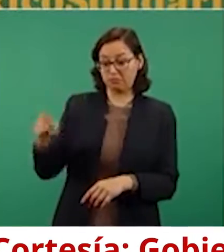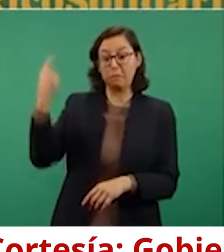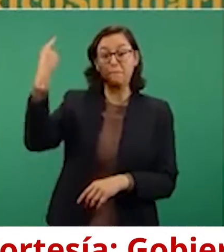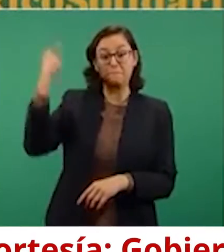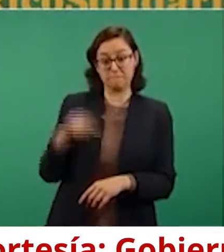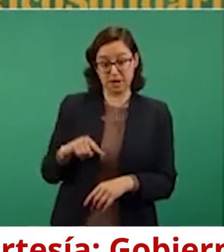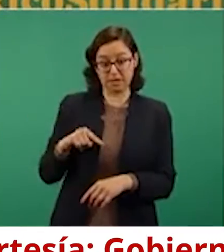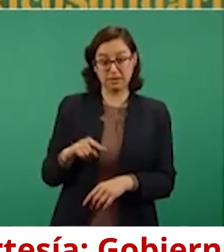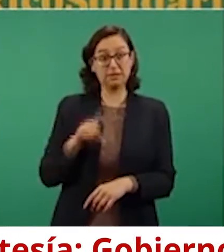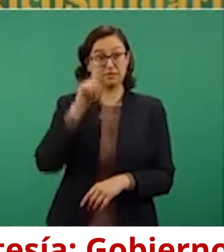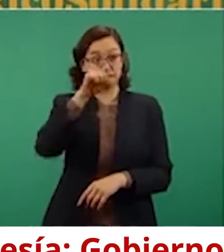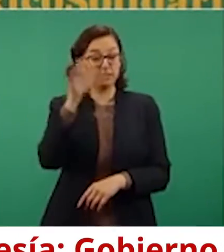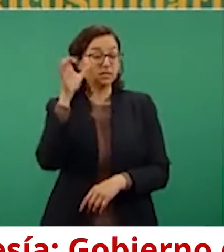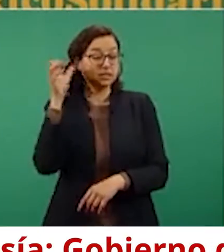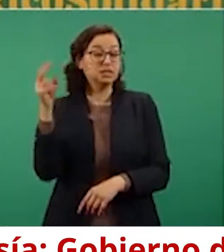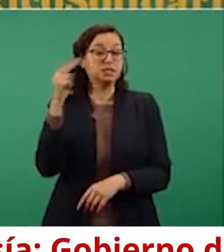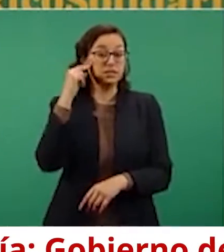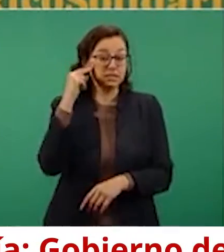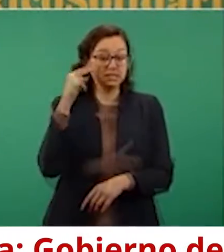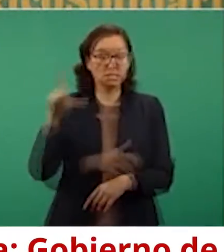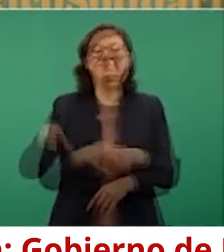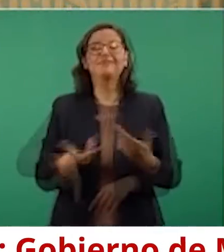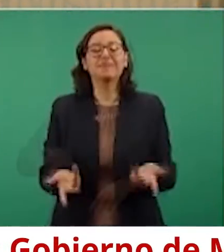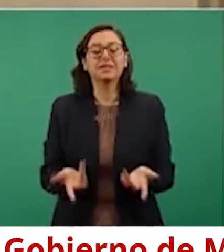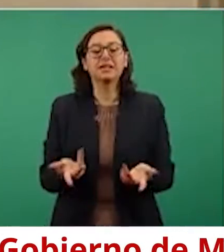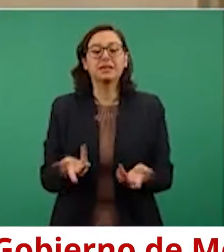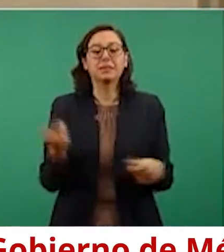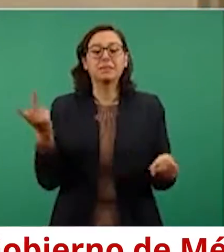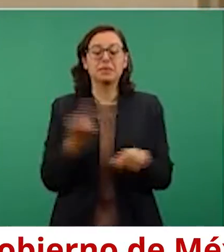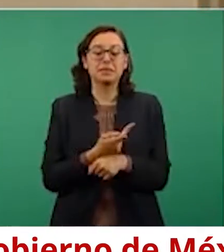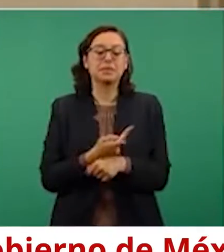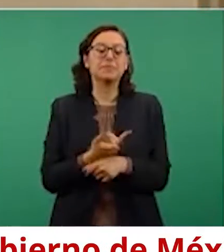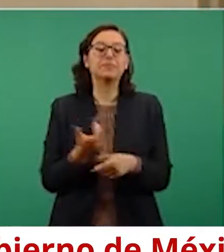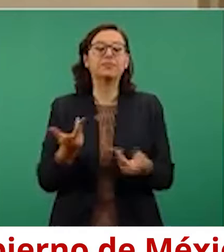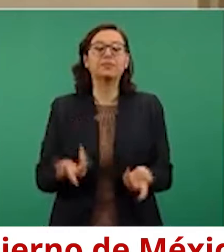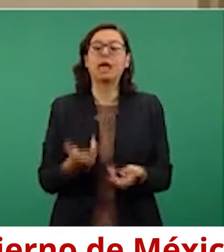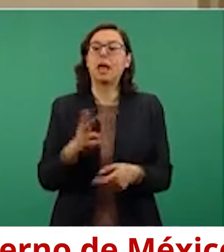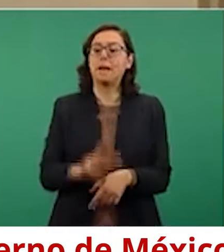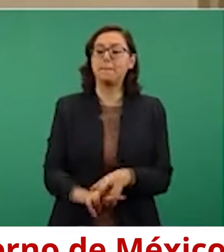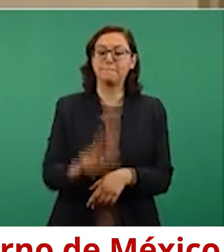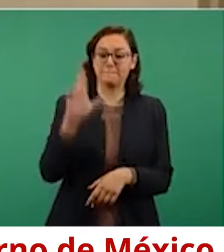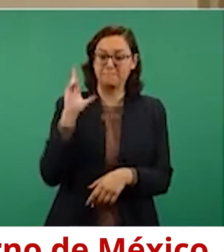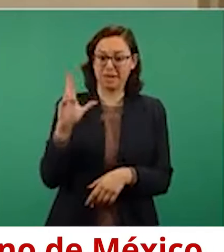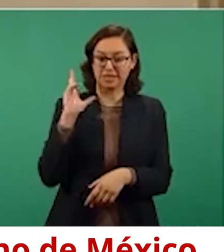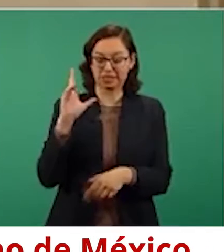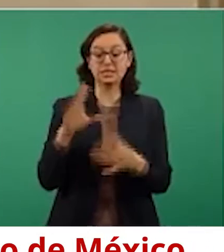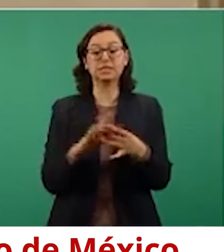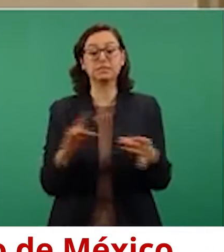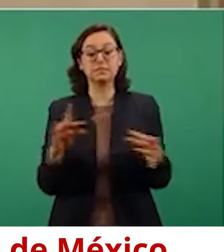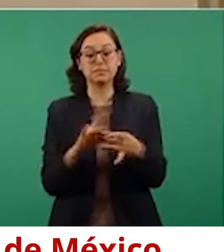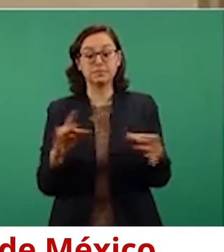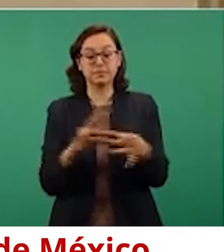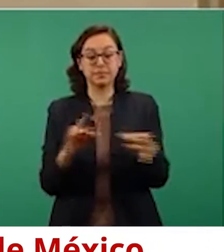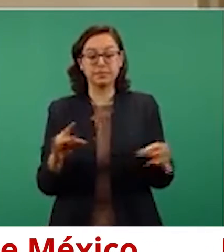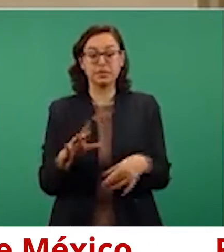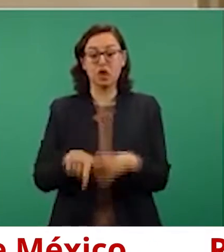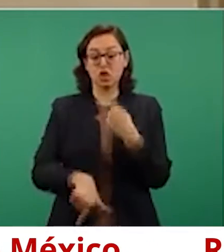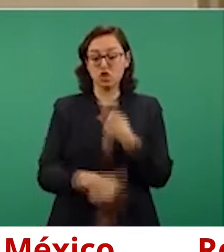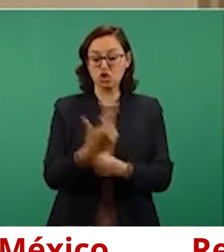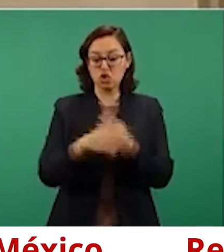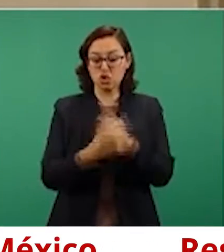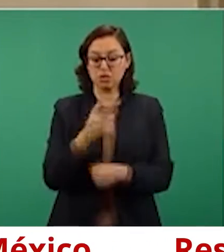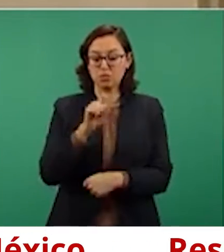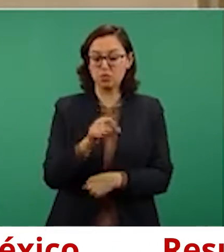con el gobierno chino de la República Popular China. ¿En dónde estamos? Yo les decía el martes que tenemos 12.1 millones de